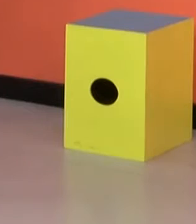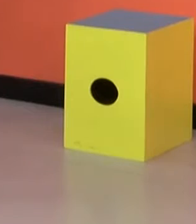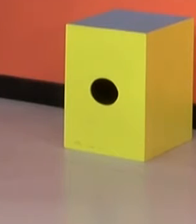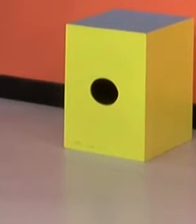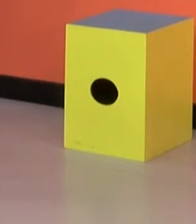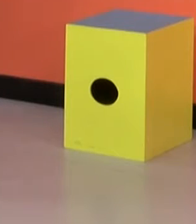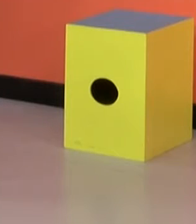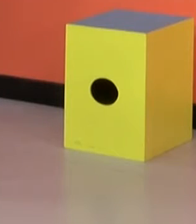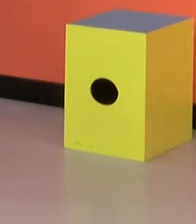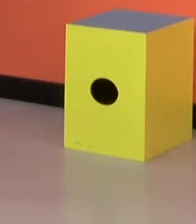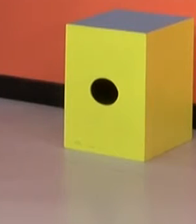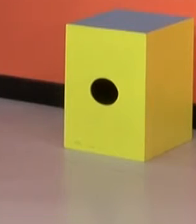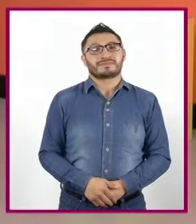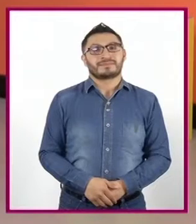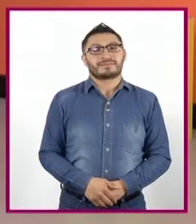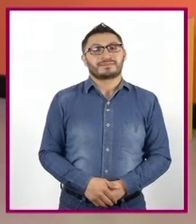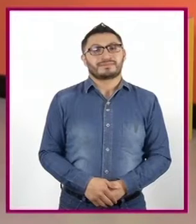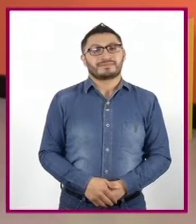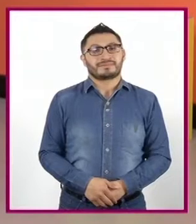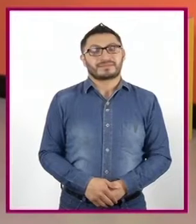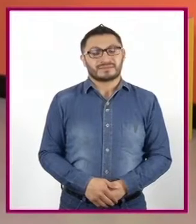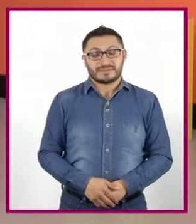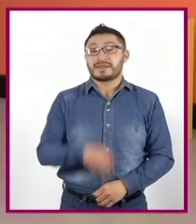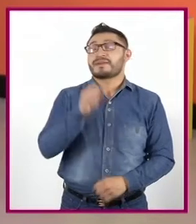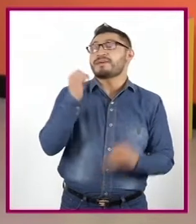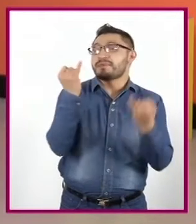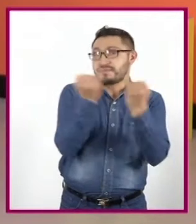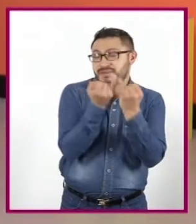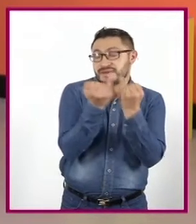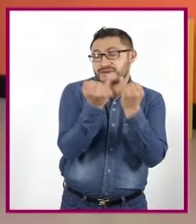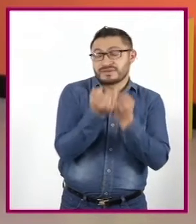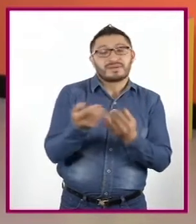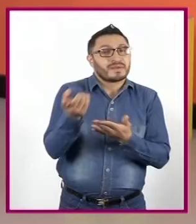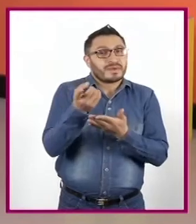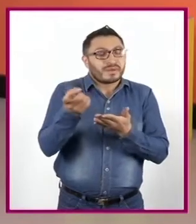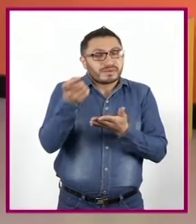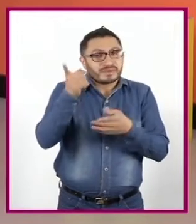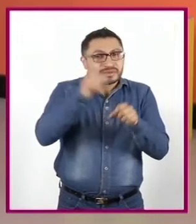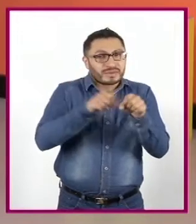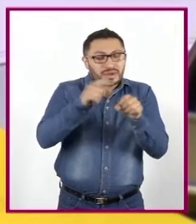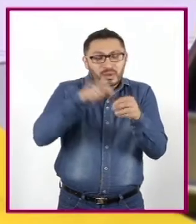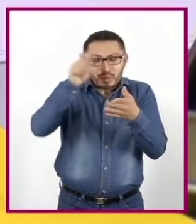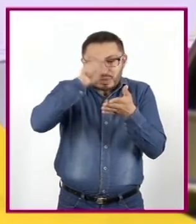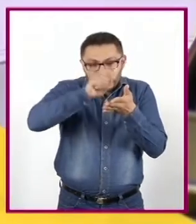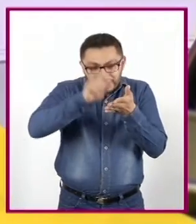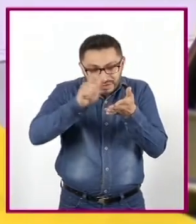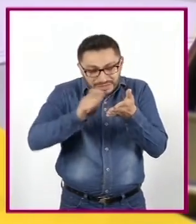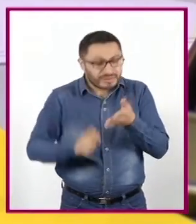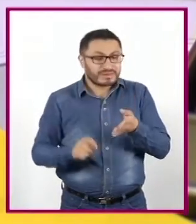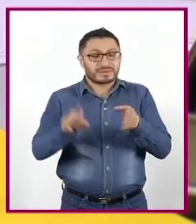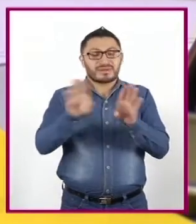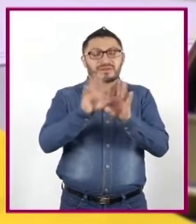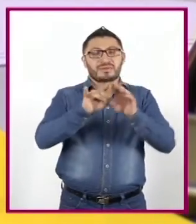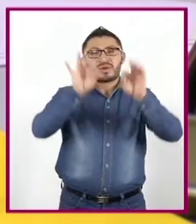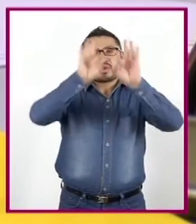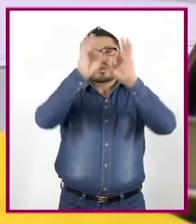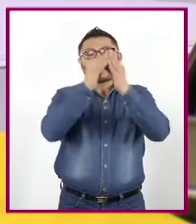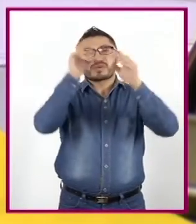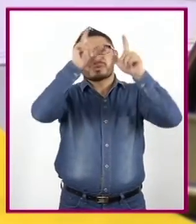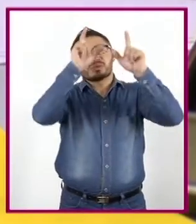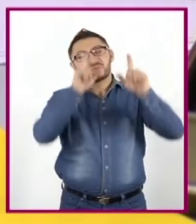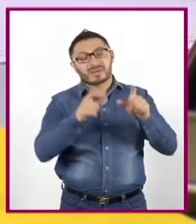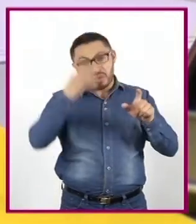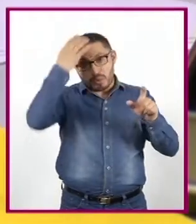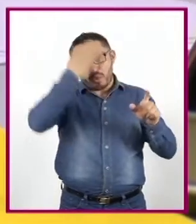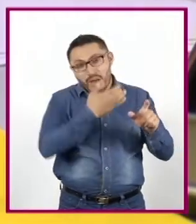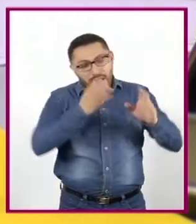¿Y qué tal si también vamos coloreándolo, no solo trazando como la silueta, la cara y el